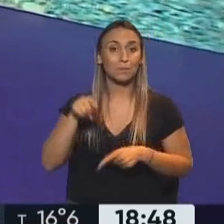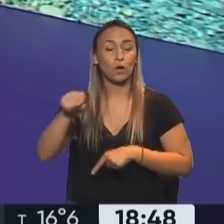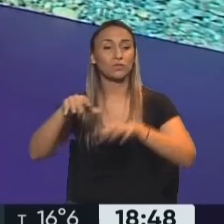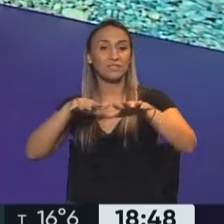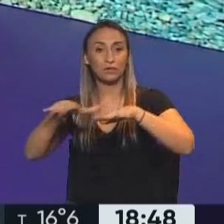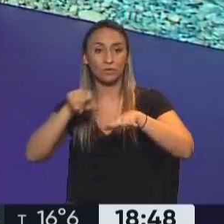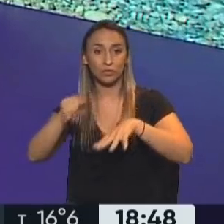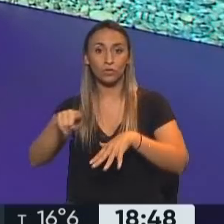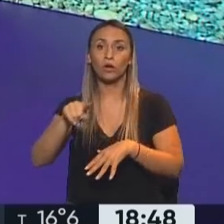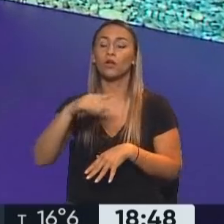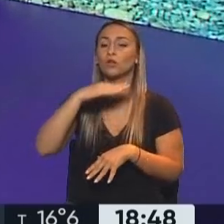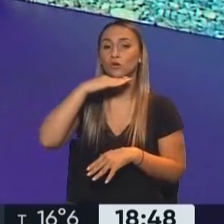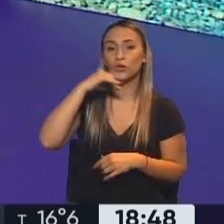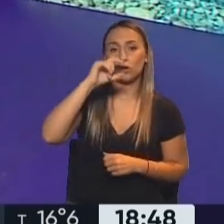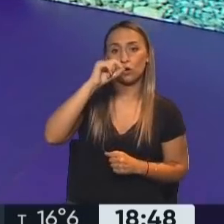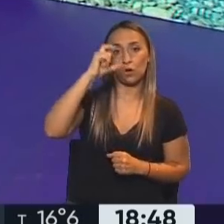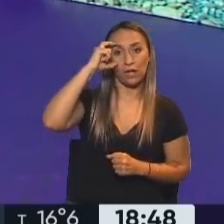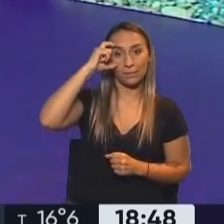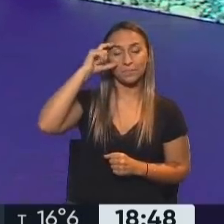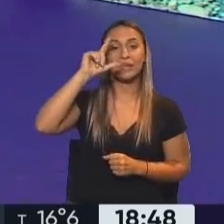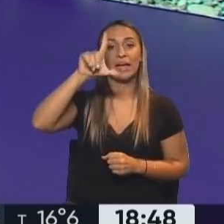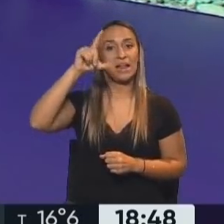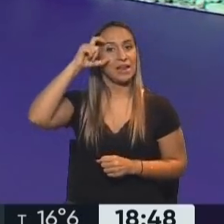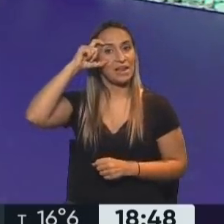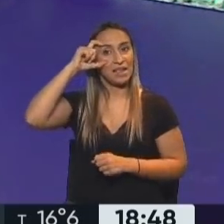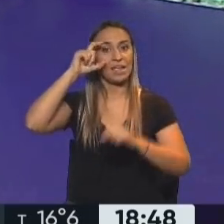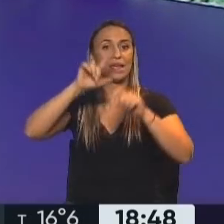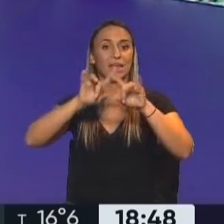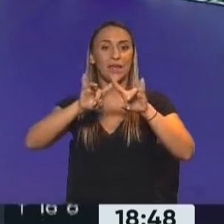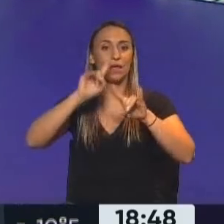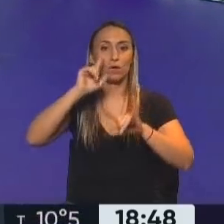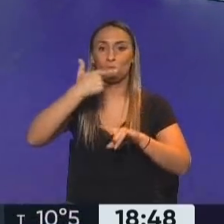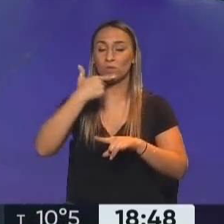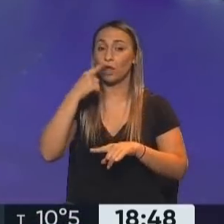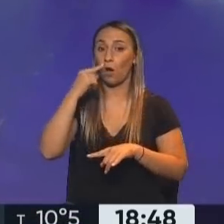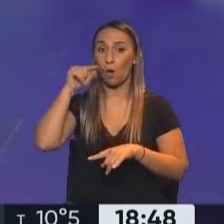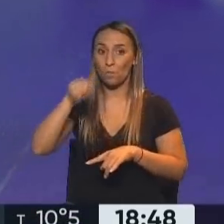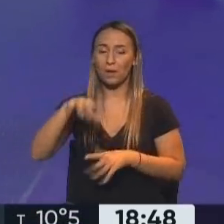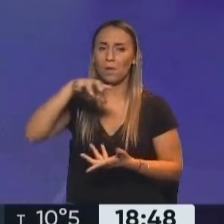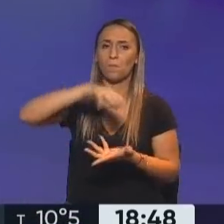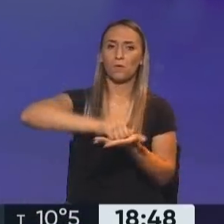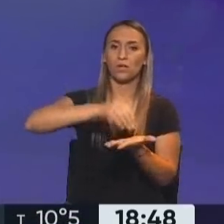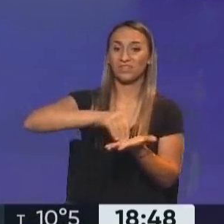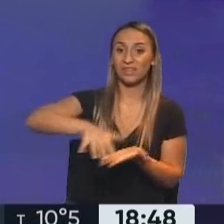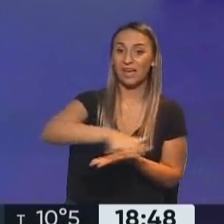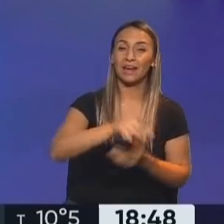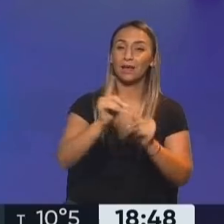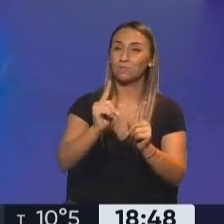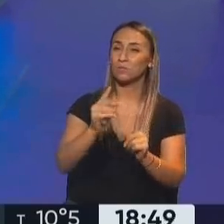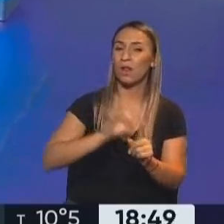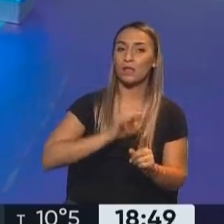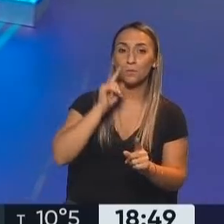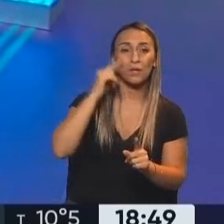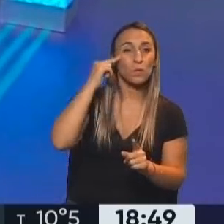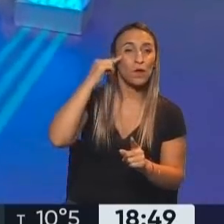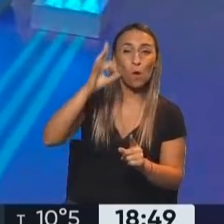con Joel Lewis, con el magnate y con estas tierras, con la adquisición de estas tierras, no es nueva, es algo que ocurrió durante los 90 y hay muchas